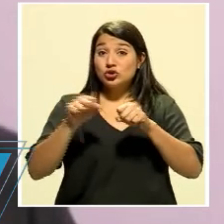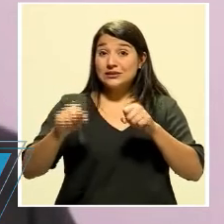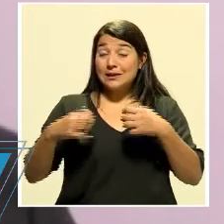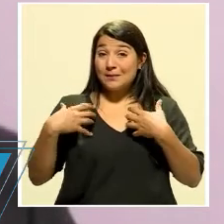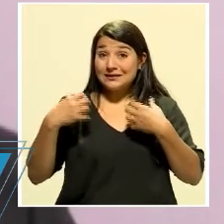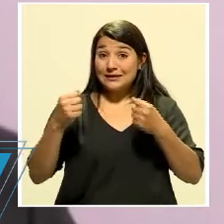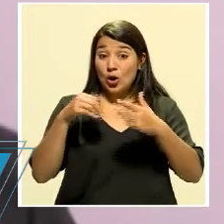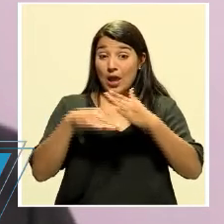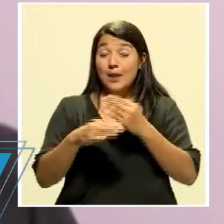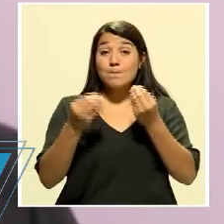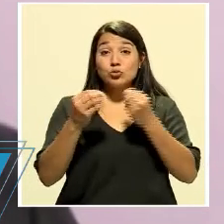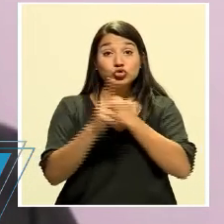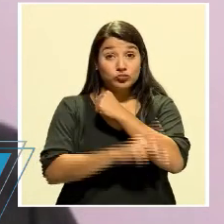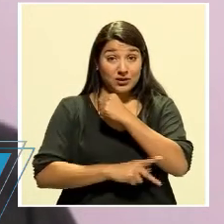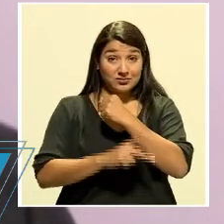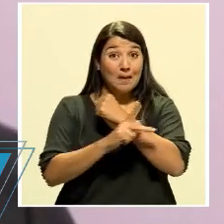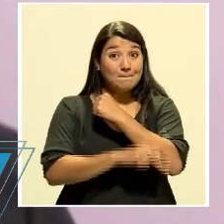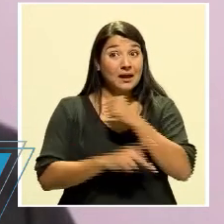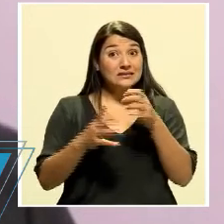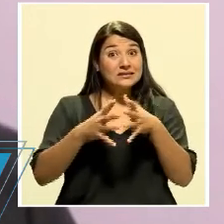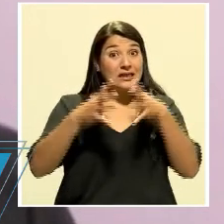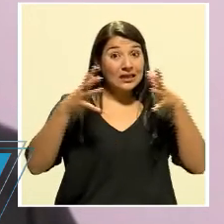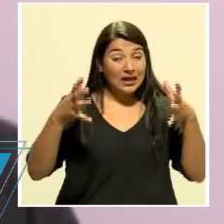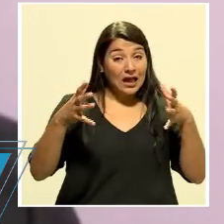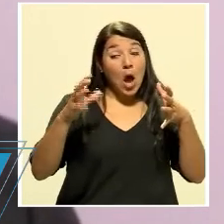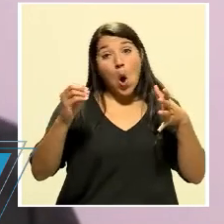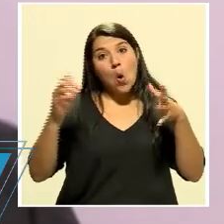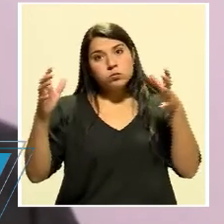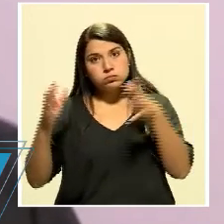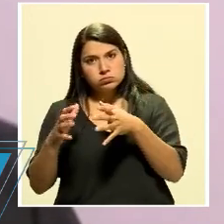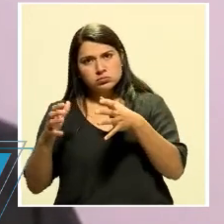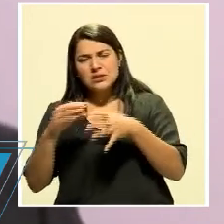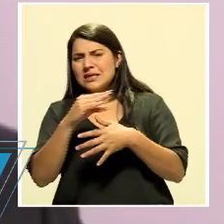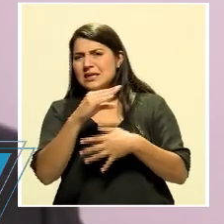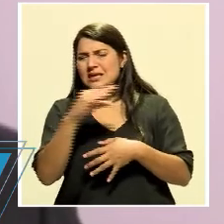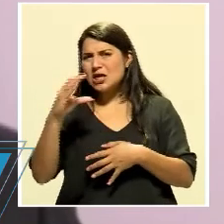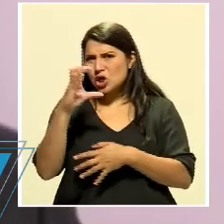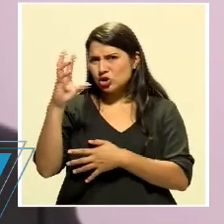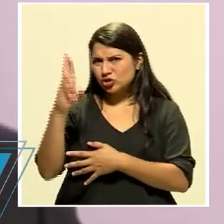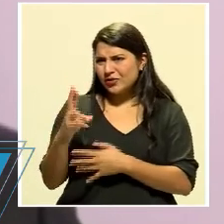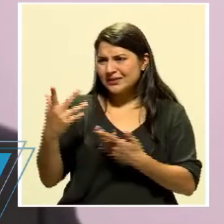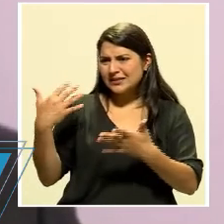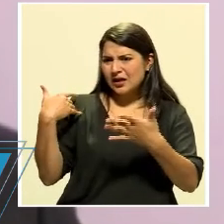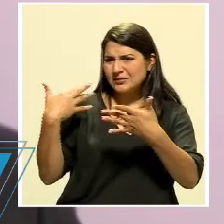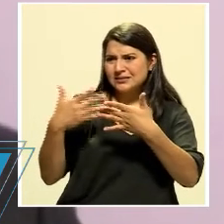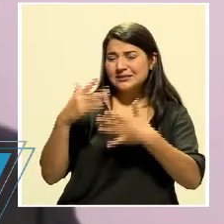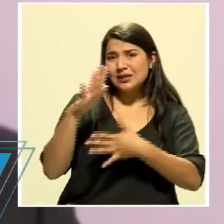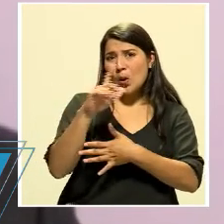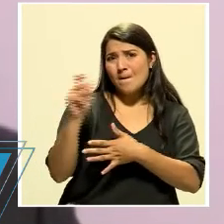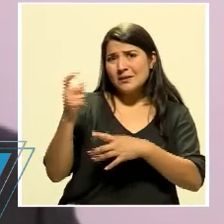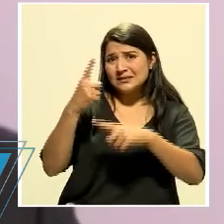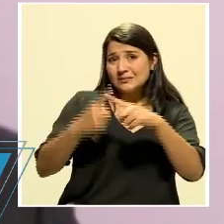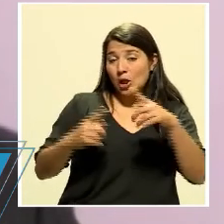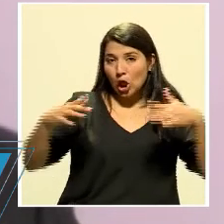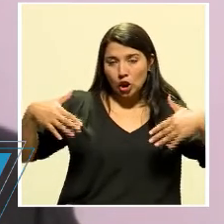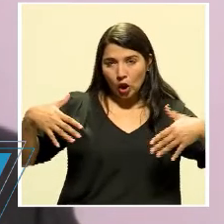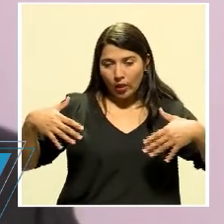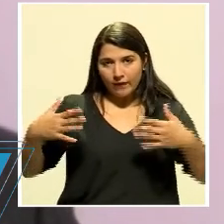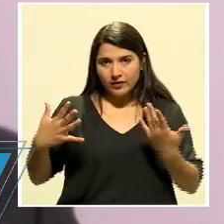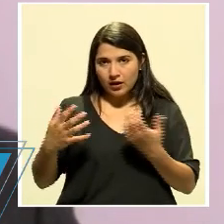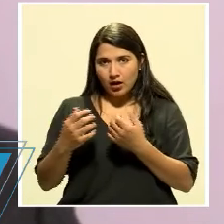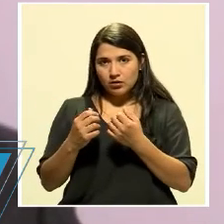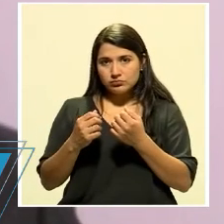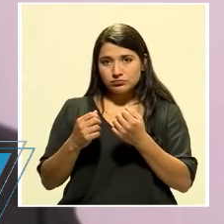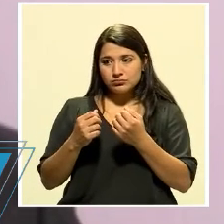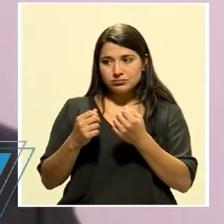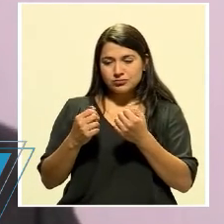potencias mundiales, países no potencias, y en Costa Rica pues más bien ya llevamos cinco meses y resto y no ha habido colapso. Eso ya ha sido un